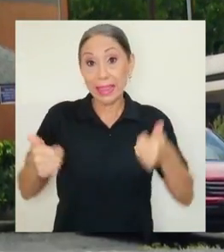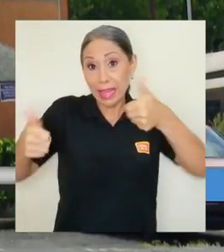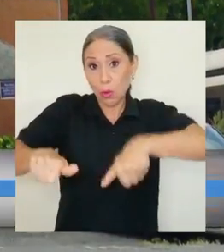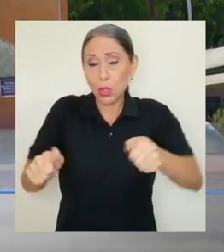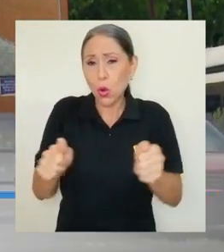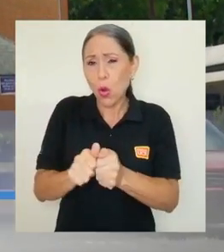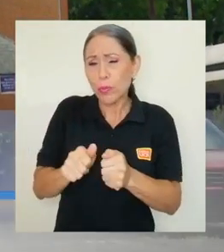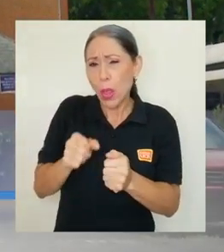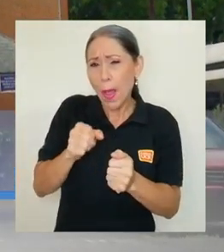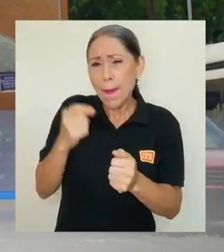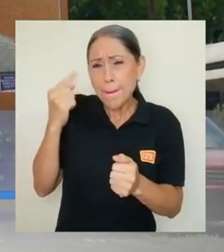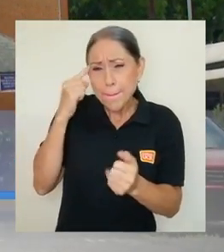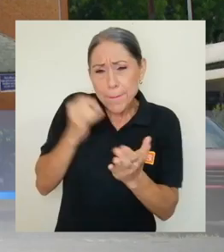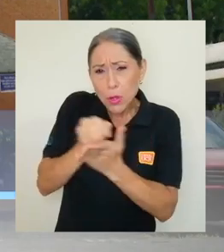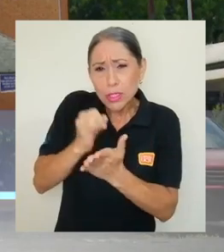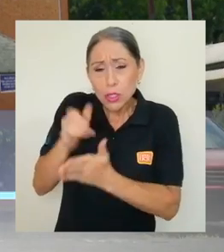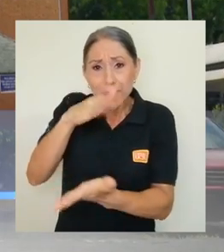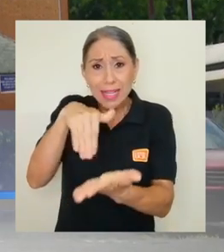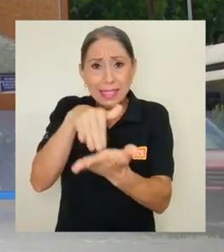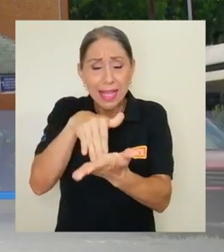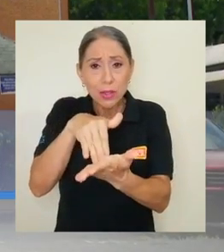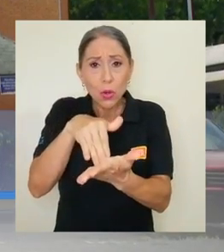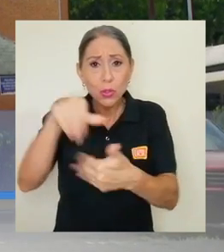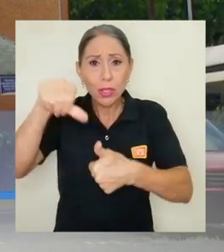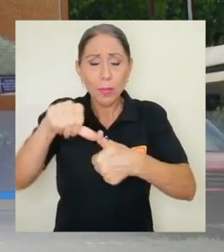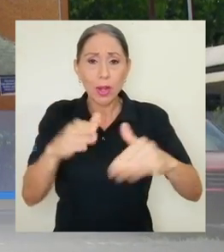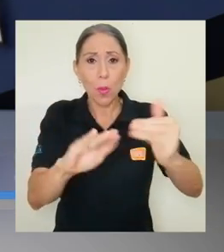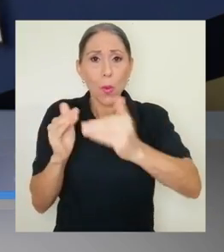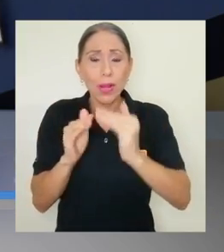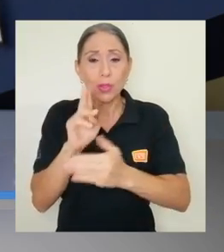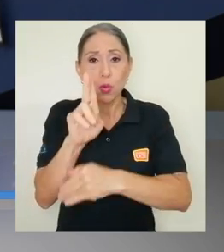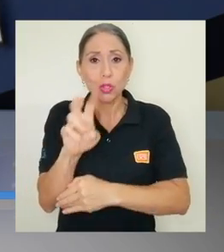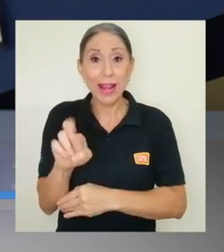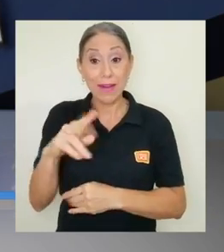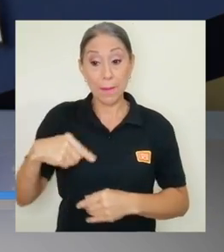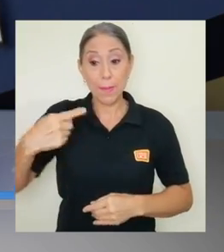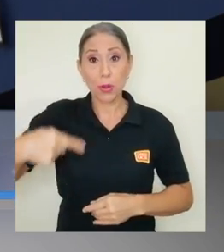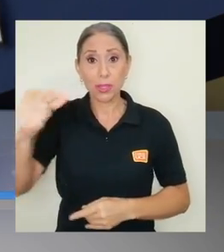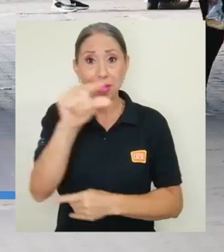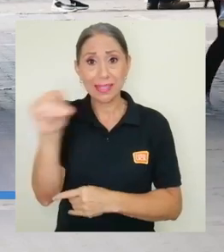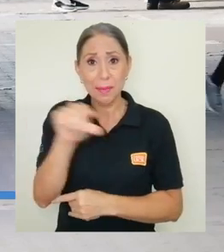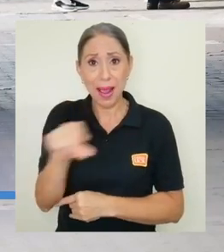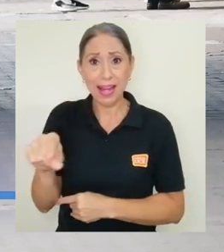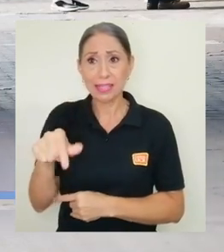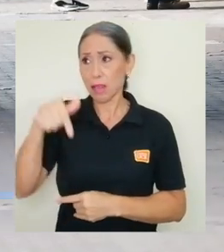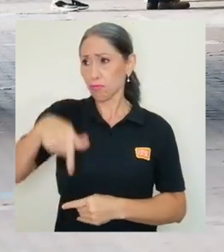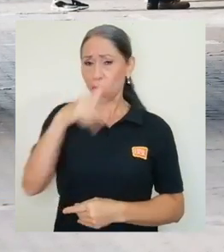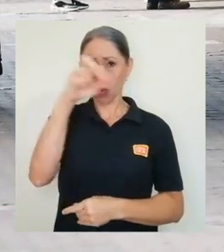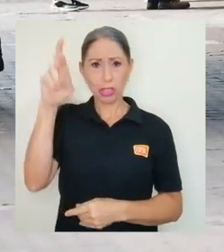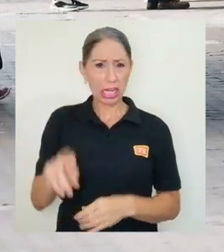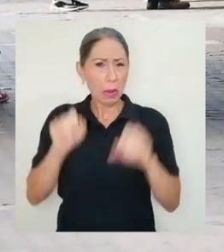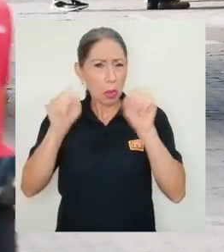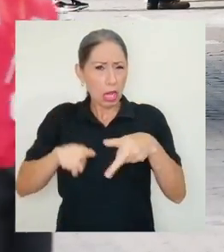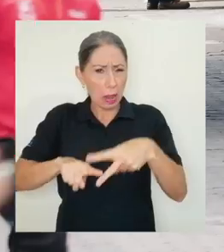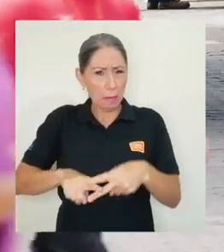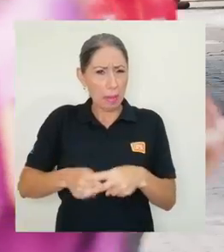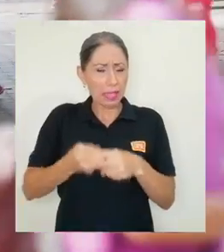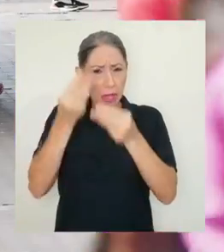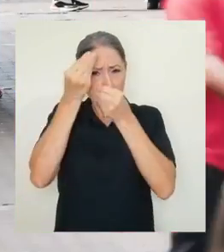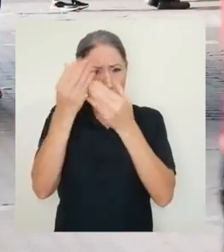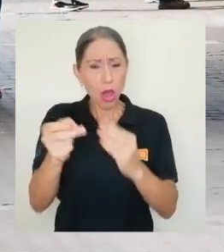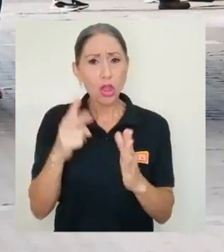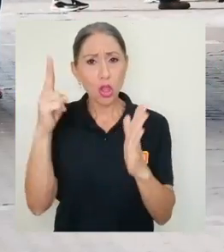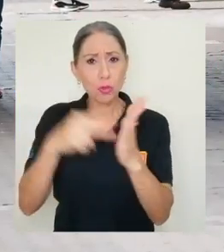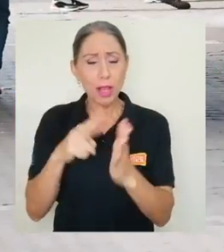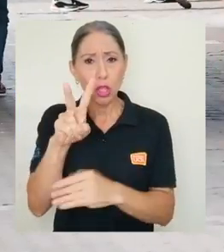Según proyecciones del Centro Centroamericano de Población de la UCR, en las próximas semanas, el país podría empezar a reportar 2